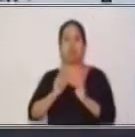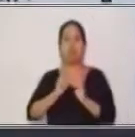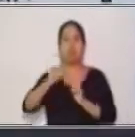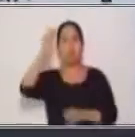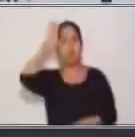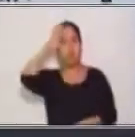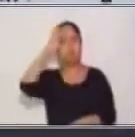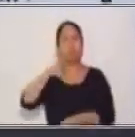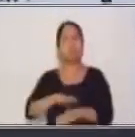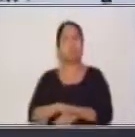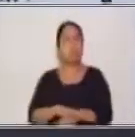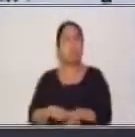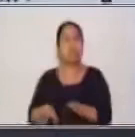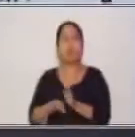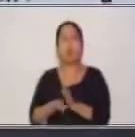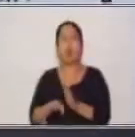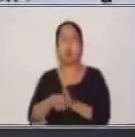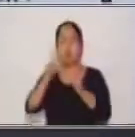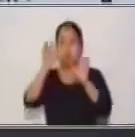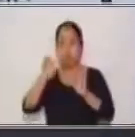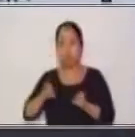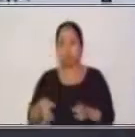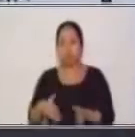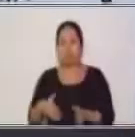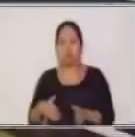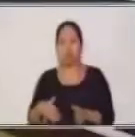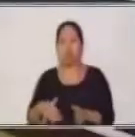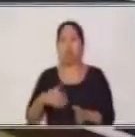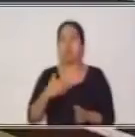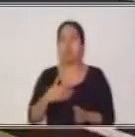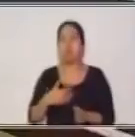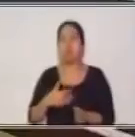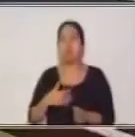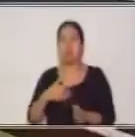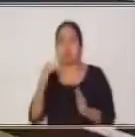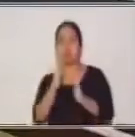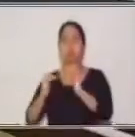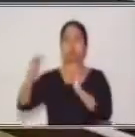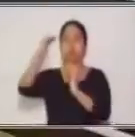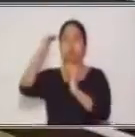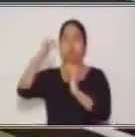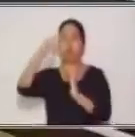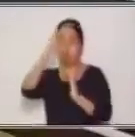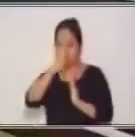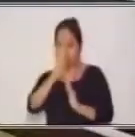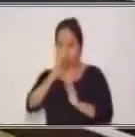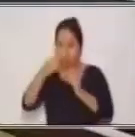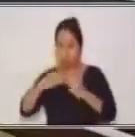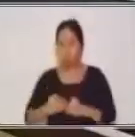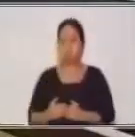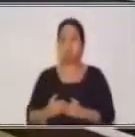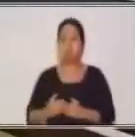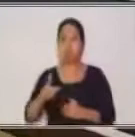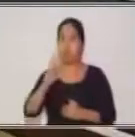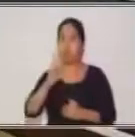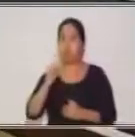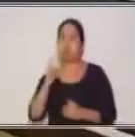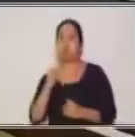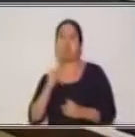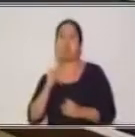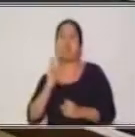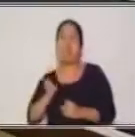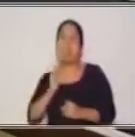alguien que tiene un cargo importante, no podemos tratarlo de tú porque no hay una confianza todavía. El vos